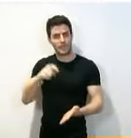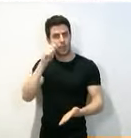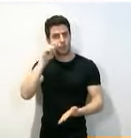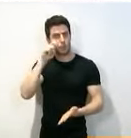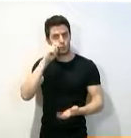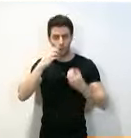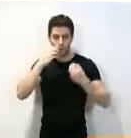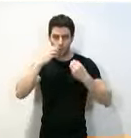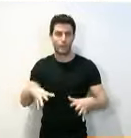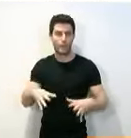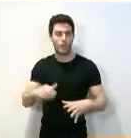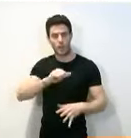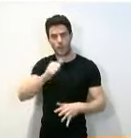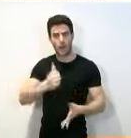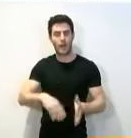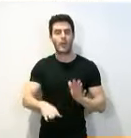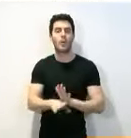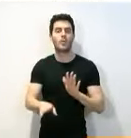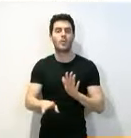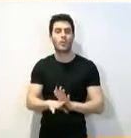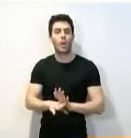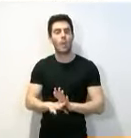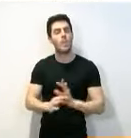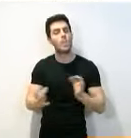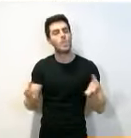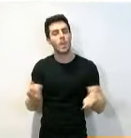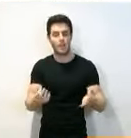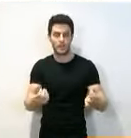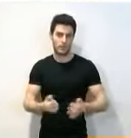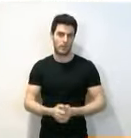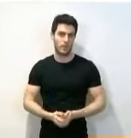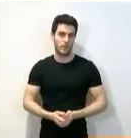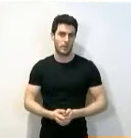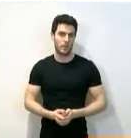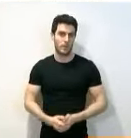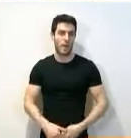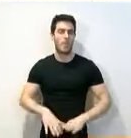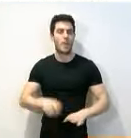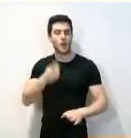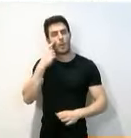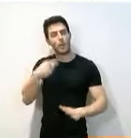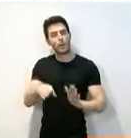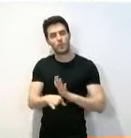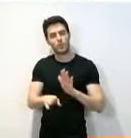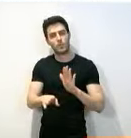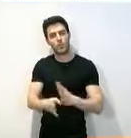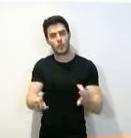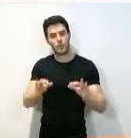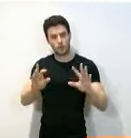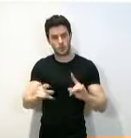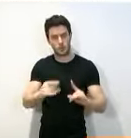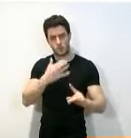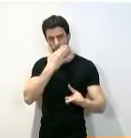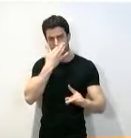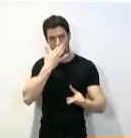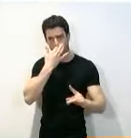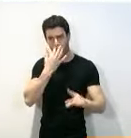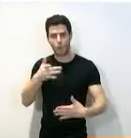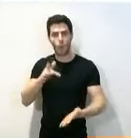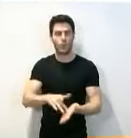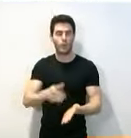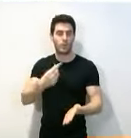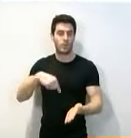Historia de Enájera debe mantenerse allí. Pero no solo debe mantenerse allí, sino que a la hora de abordar